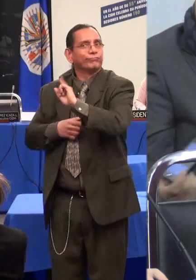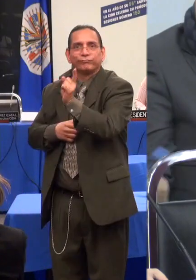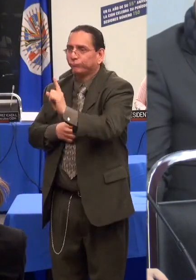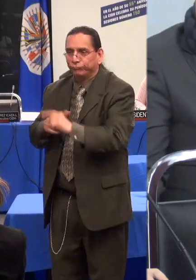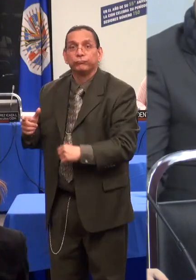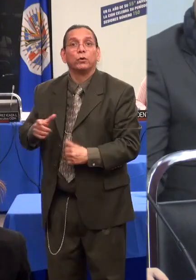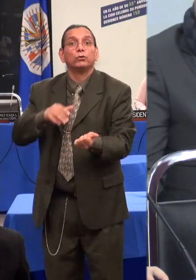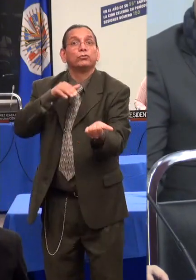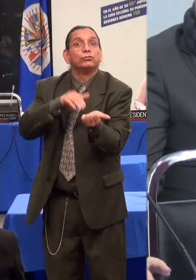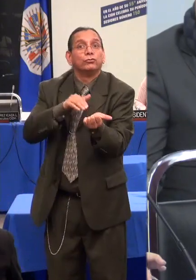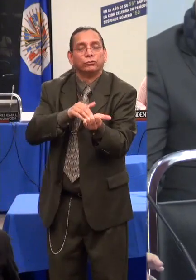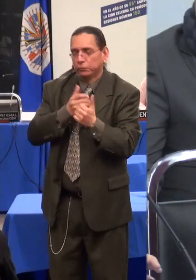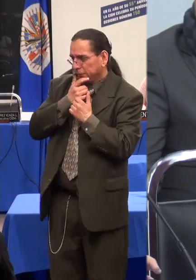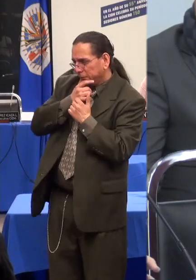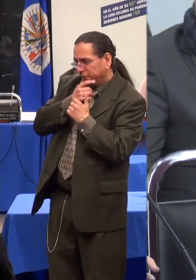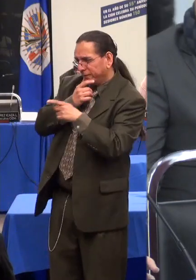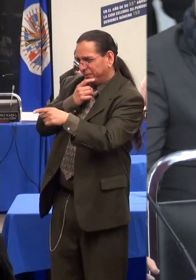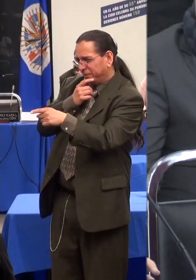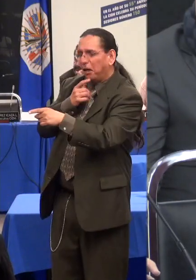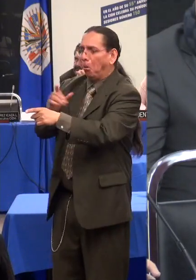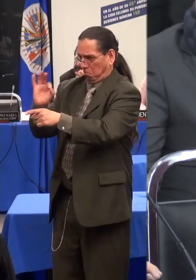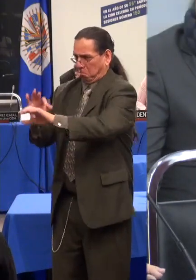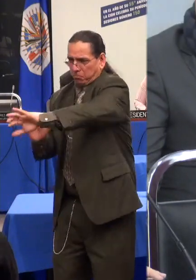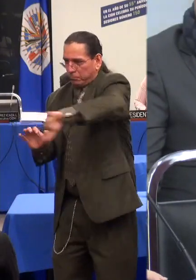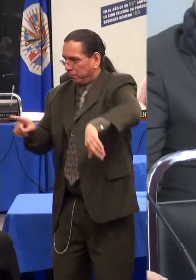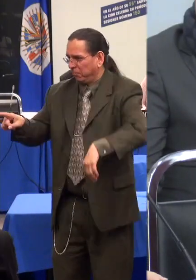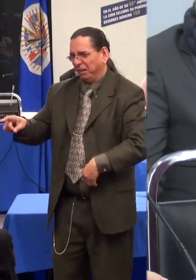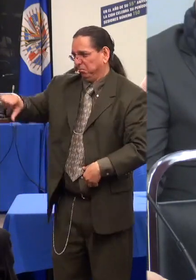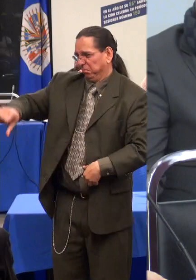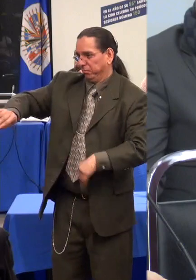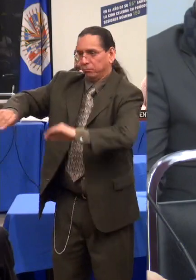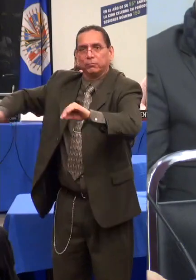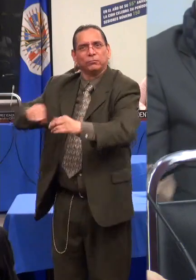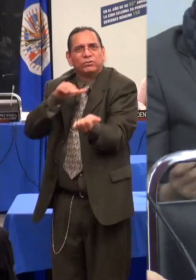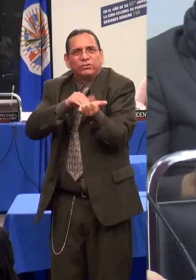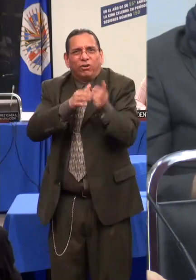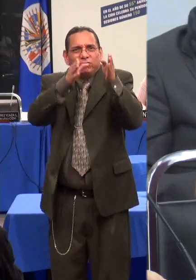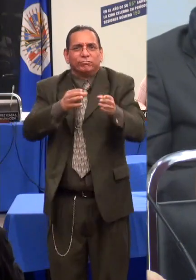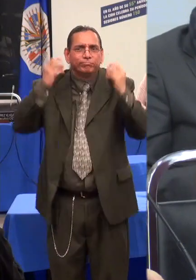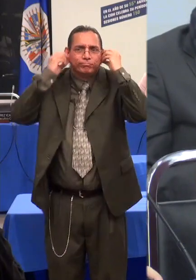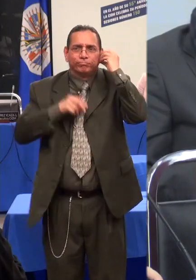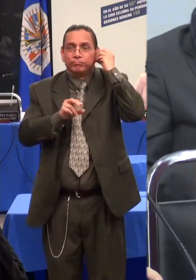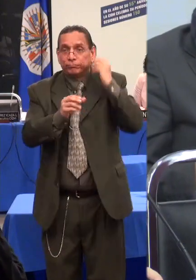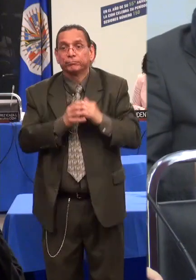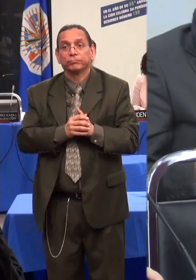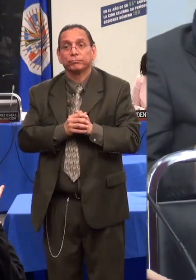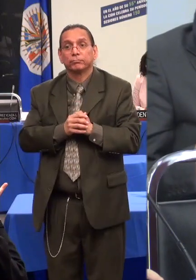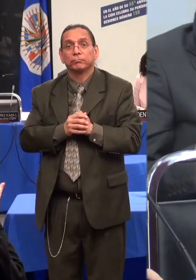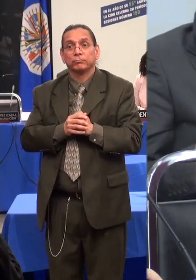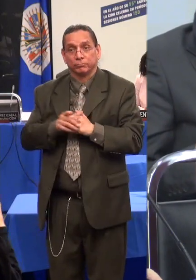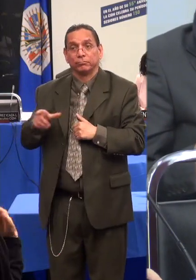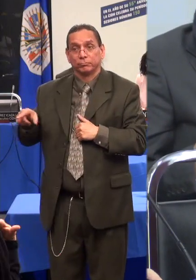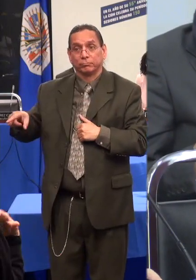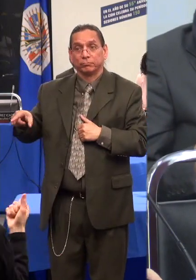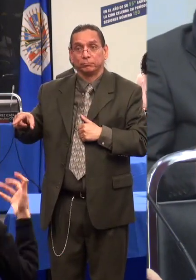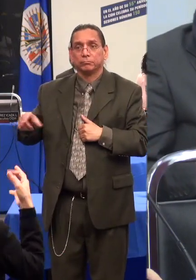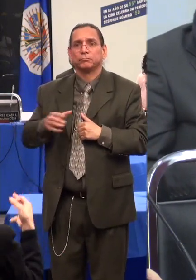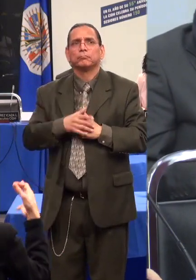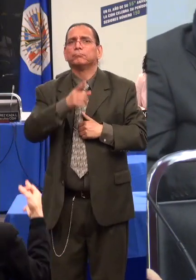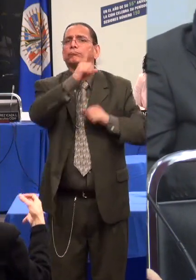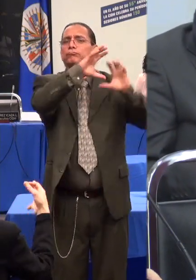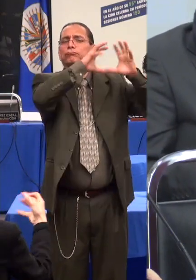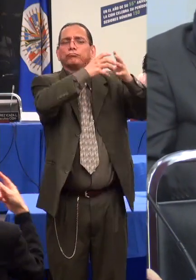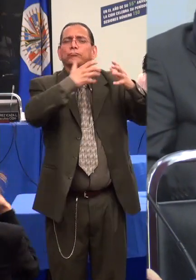ataña a la salud de las personas con discapacidad, sino a todos los aspectos de su vida. Las leyes colombianas aún se refieren a términos como